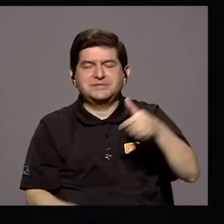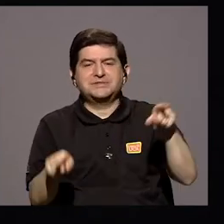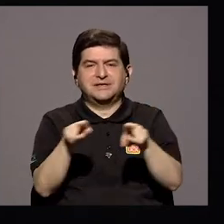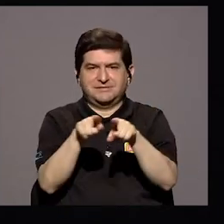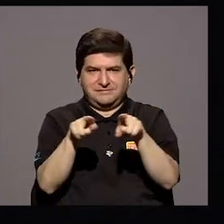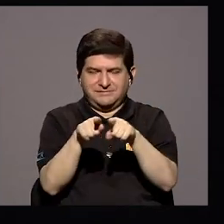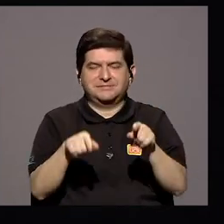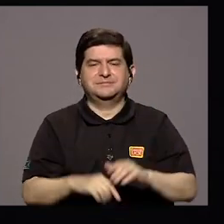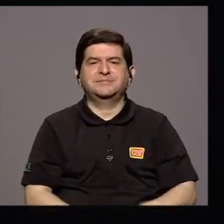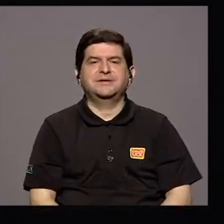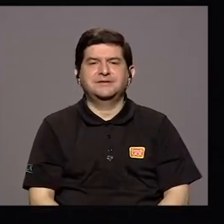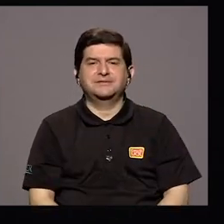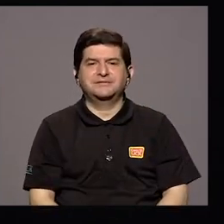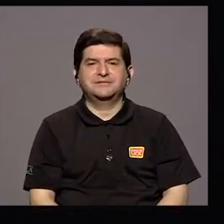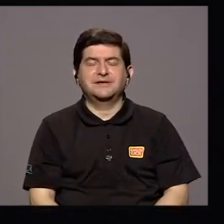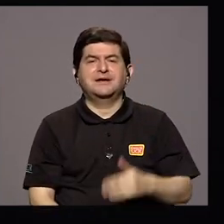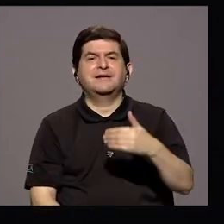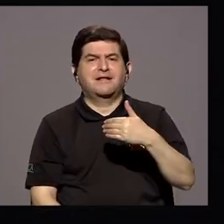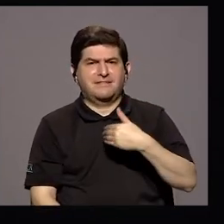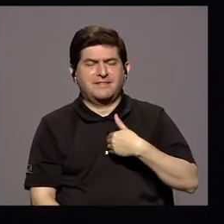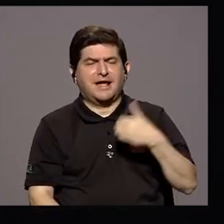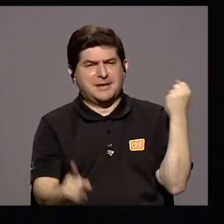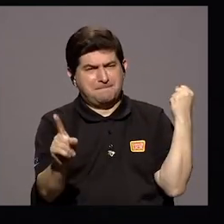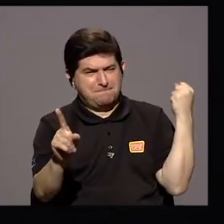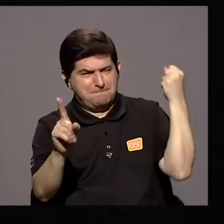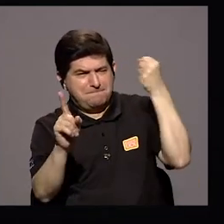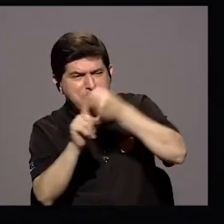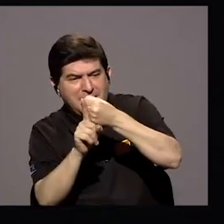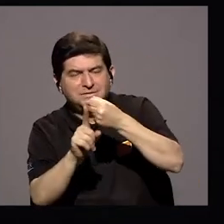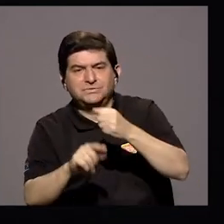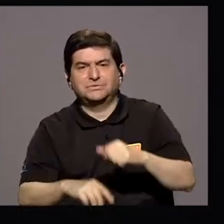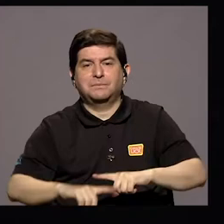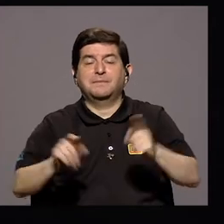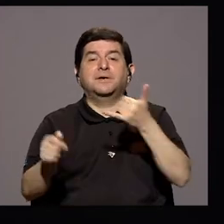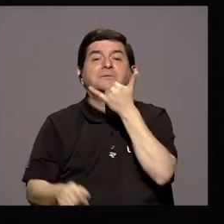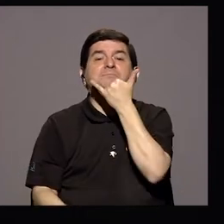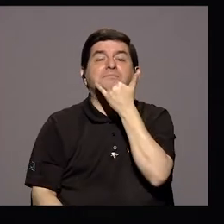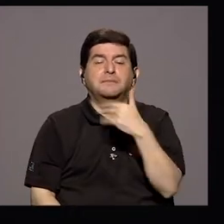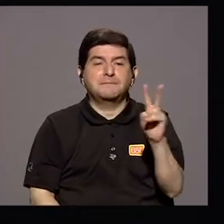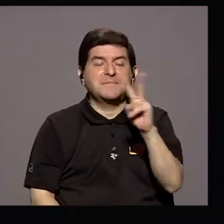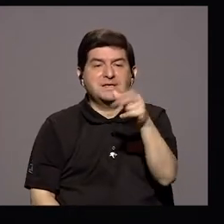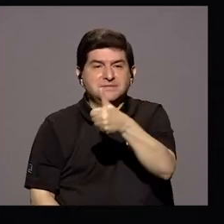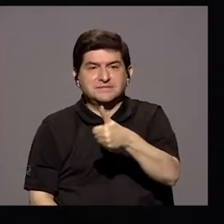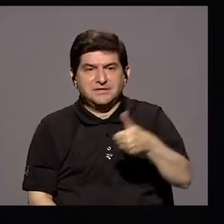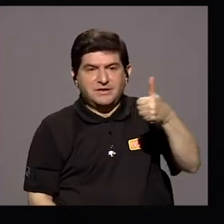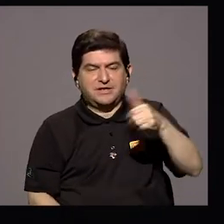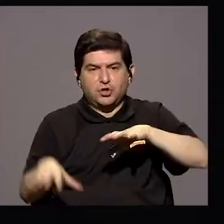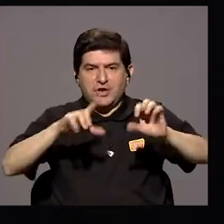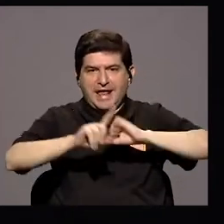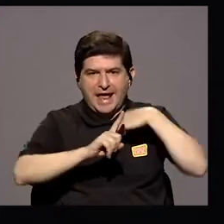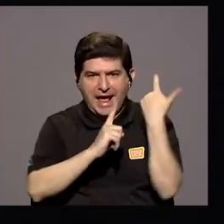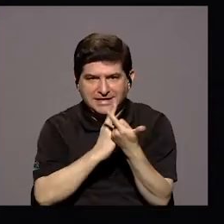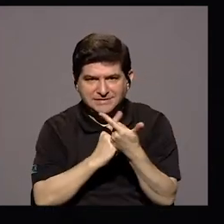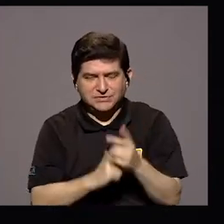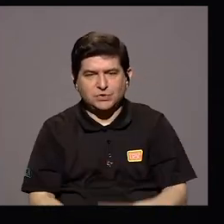han tenido Pues Un impacto En este sentido Lo que ocurre Con la Vicerrectoría De Acción Social Es que ese impacto Es